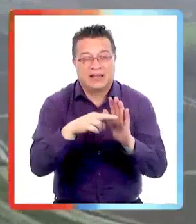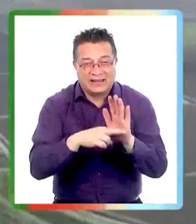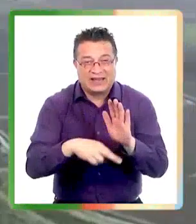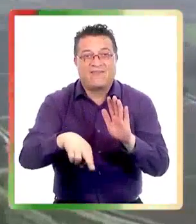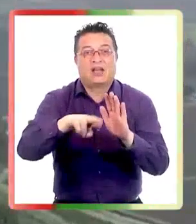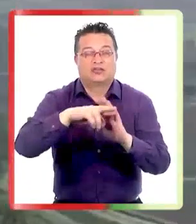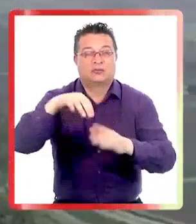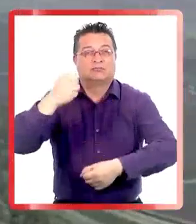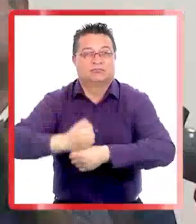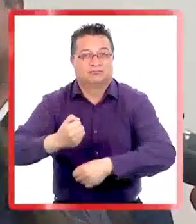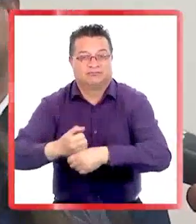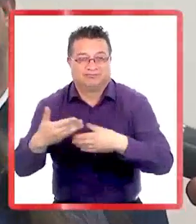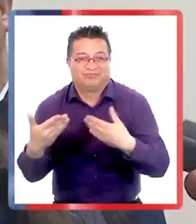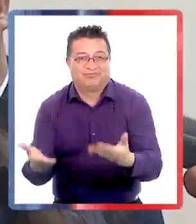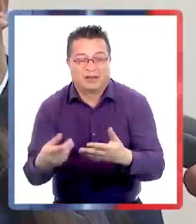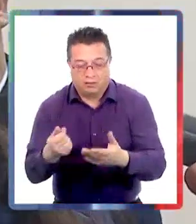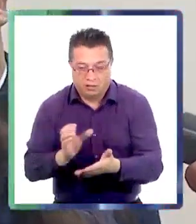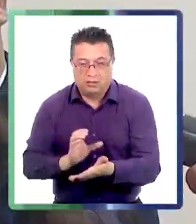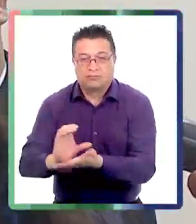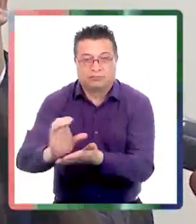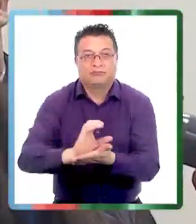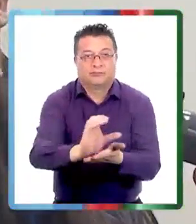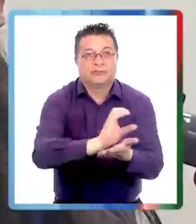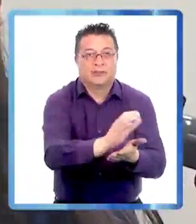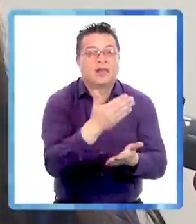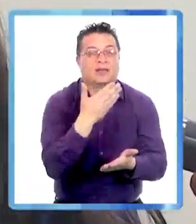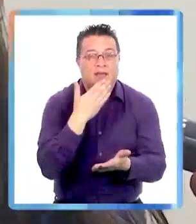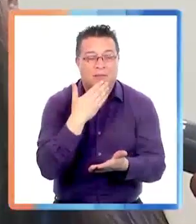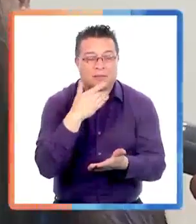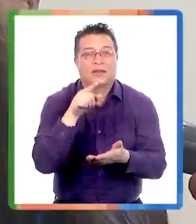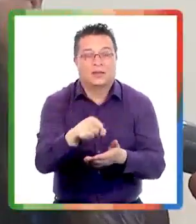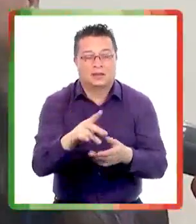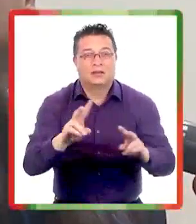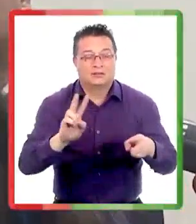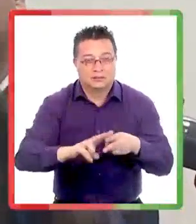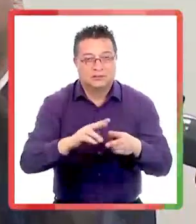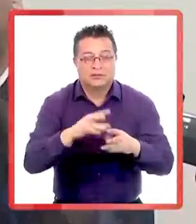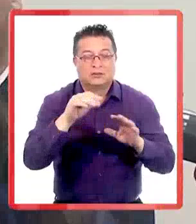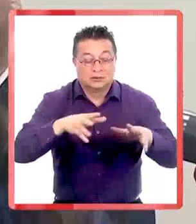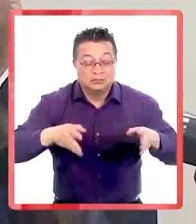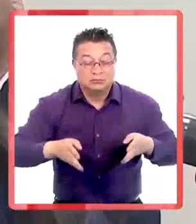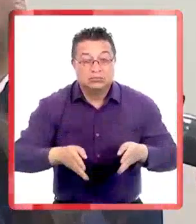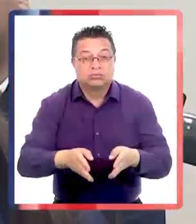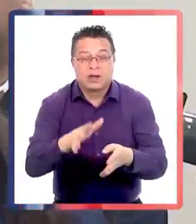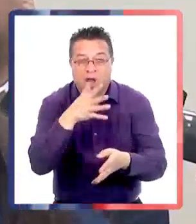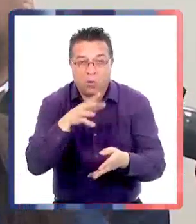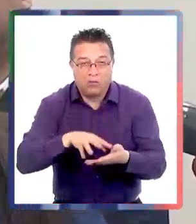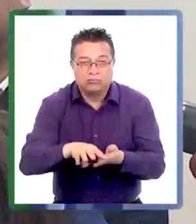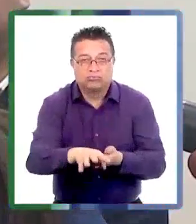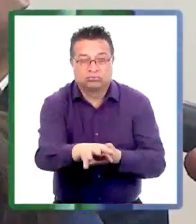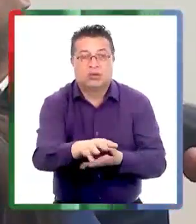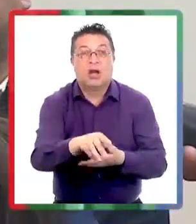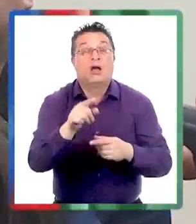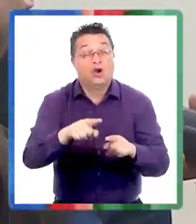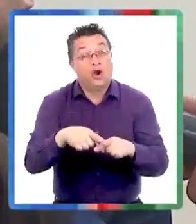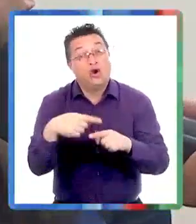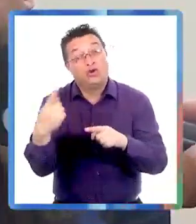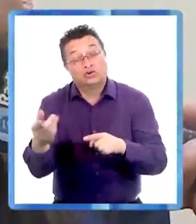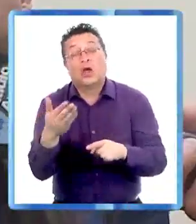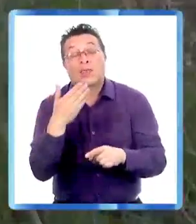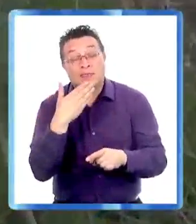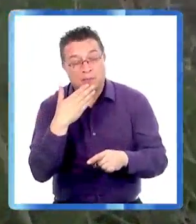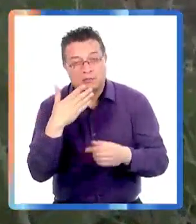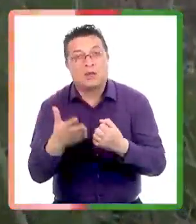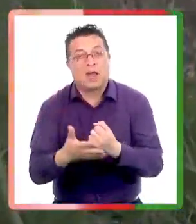rehabilitación productiva y para eso se han destinado recursos en lo que es forraje, en la recuperación de los canales de riego. Por otra parte, hemos